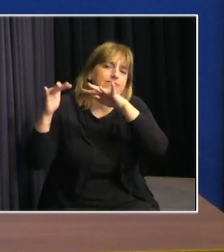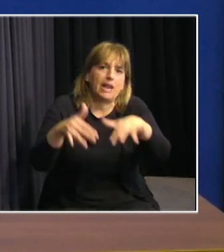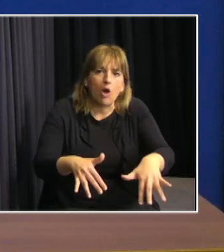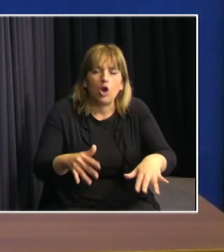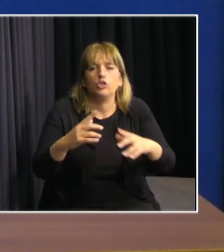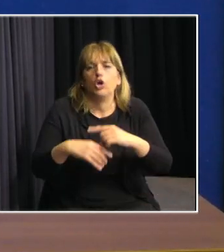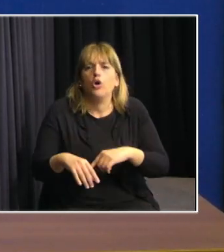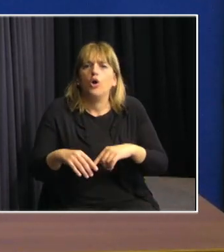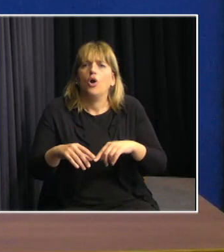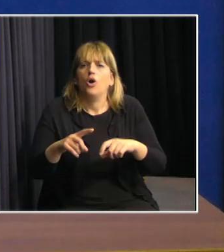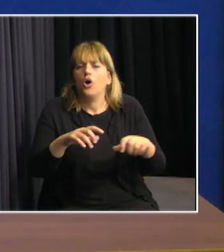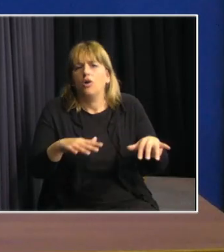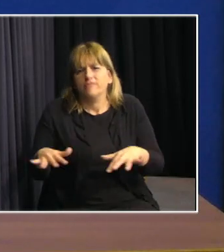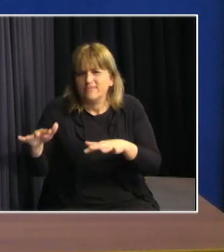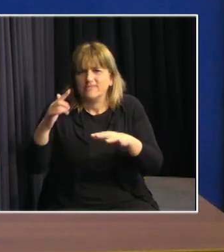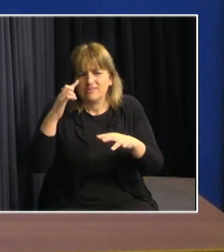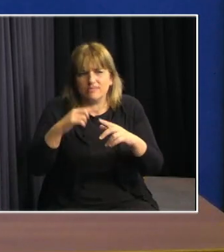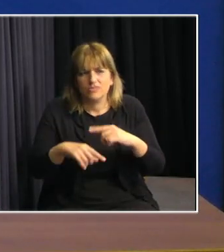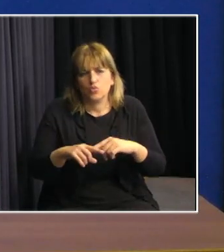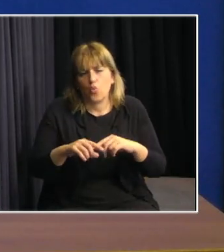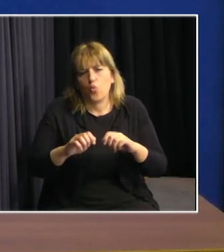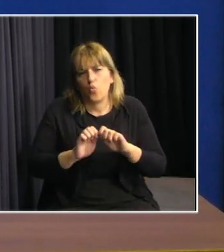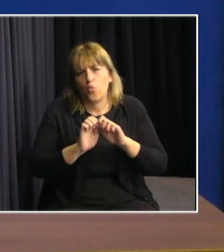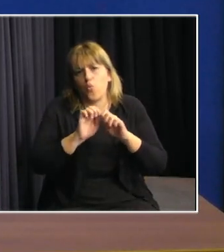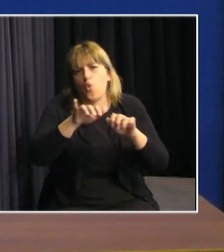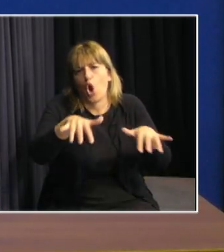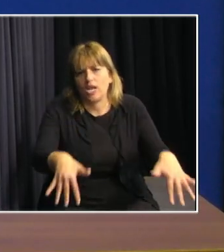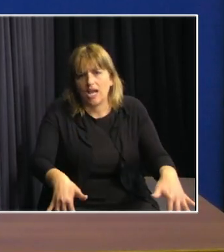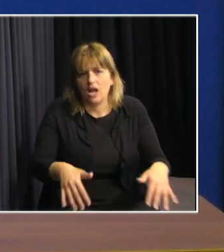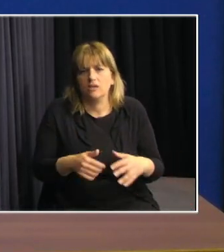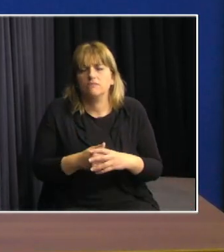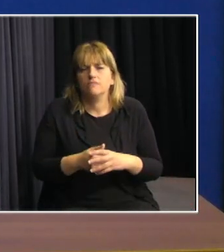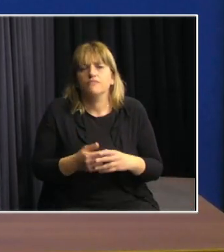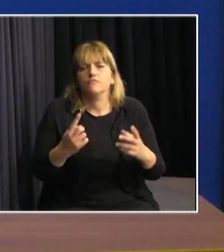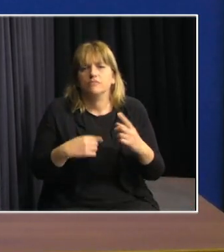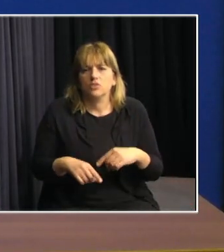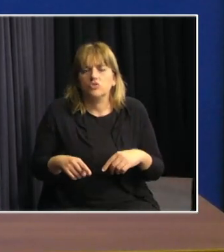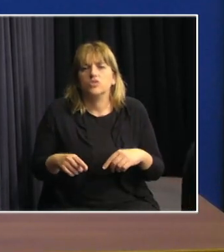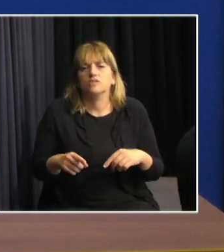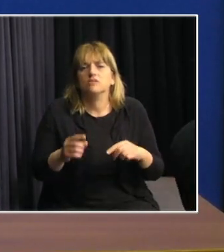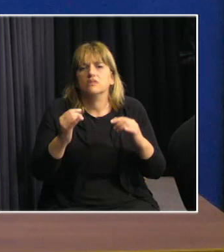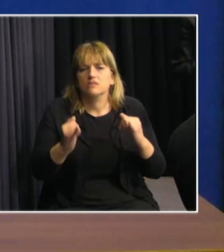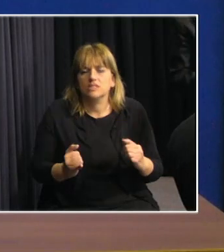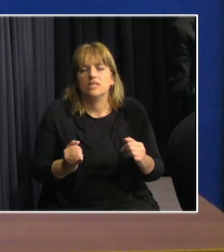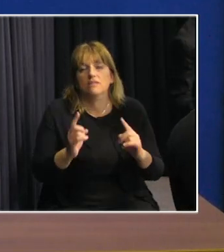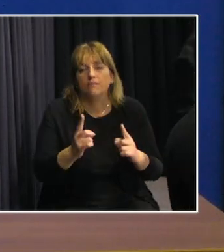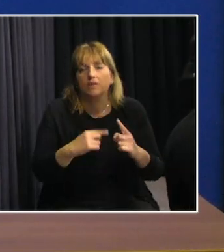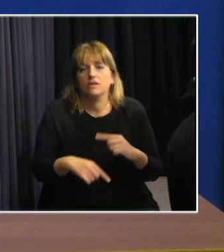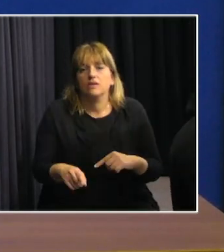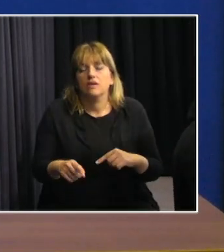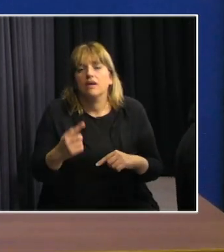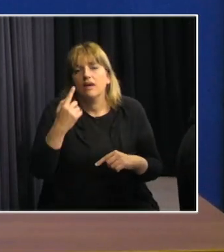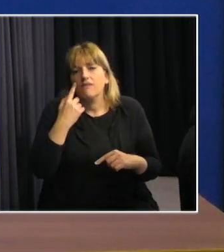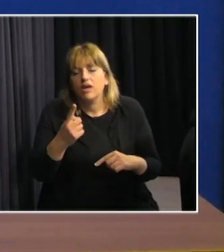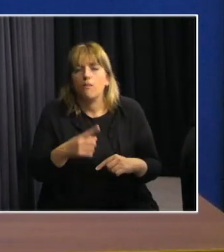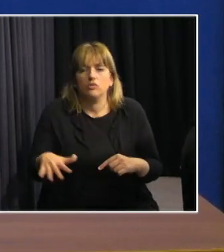erupciones volcánicas y ese tipo de cosas. Sin embargo, a poco que nos detenemos a ver